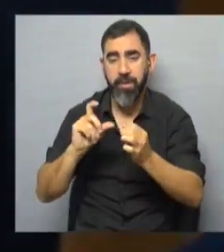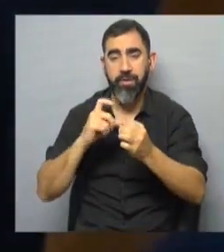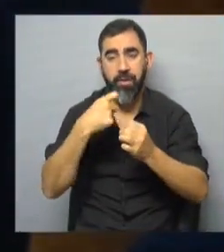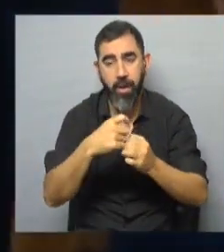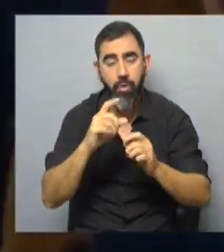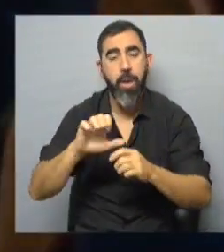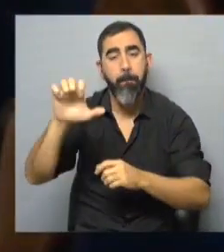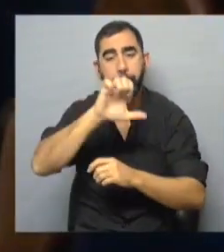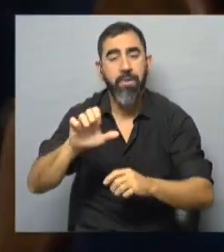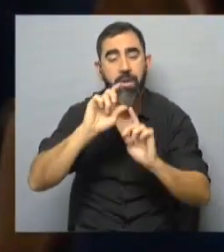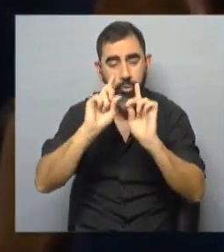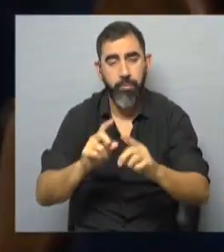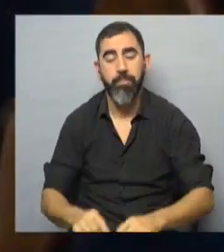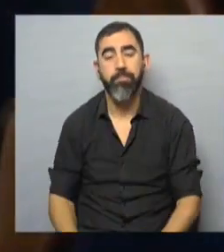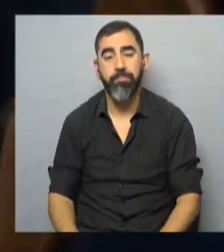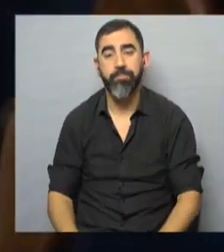y empresariales.